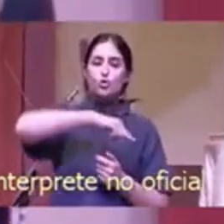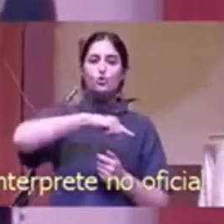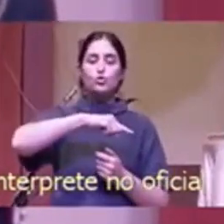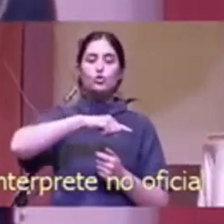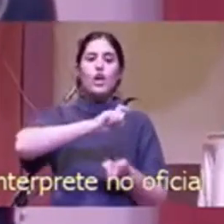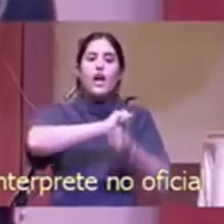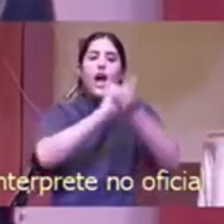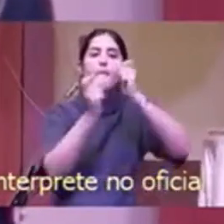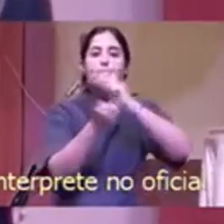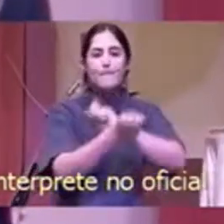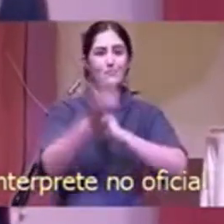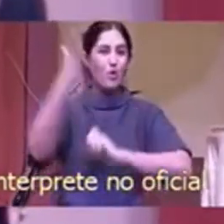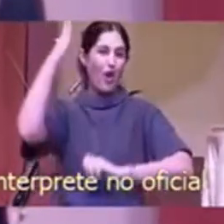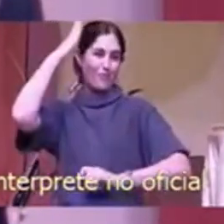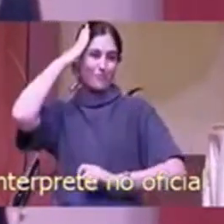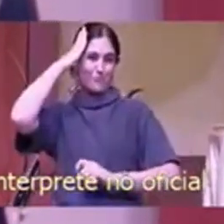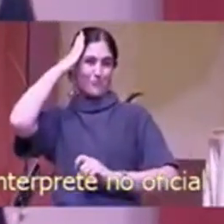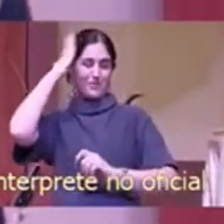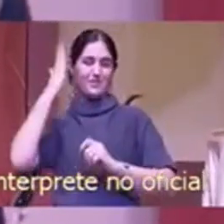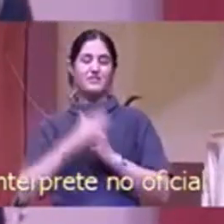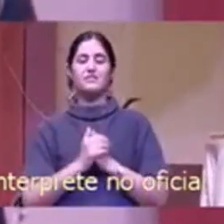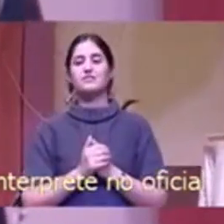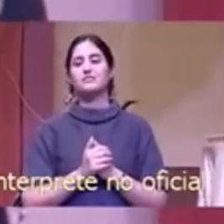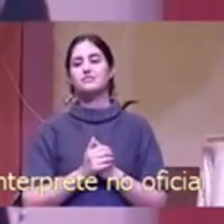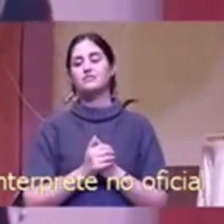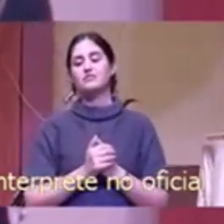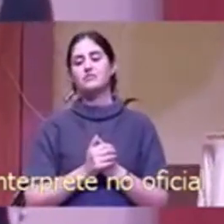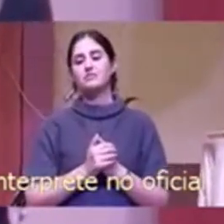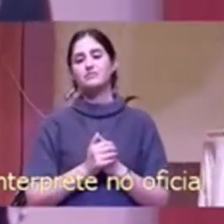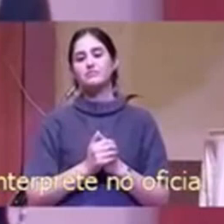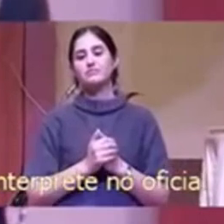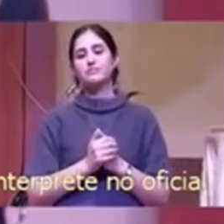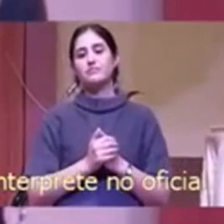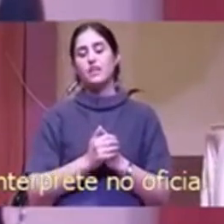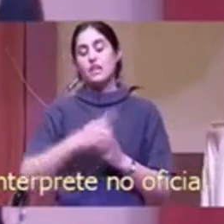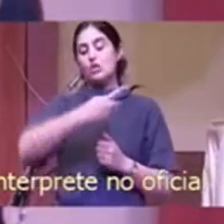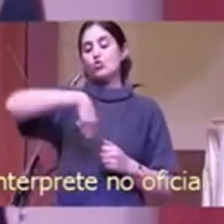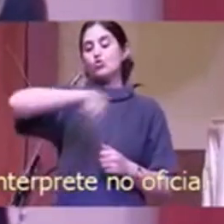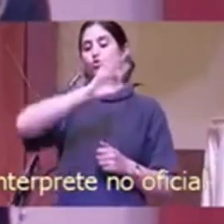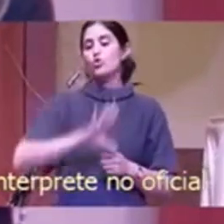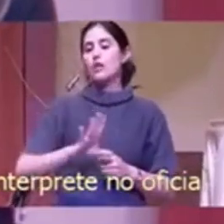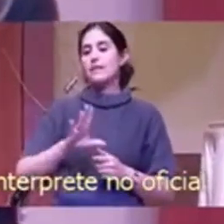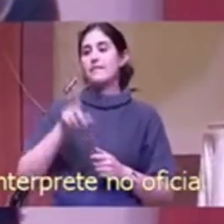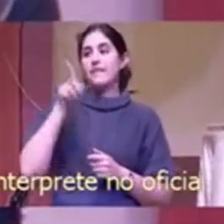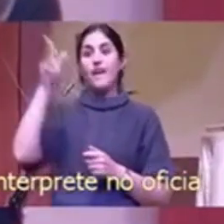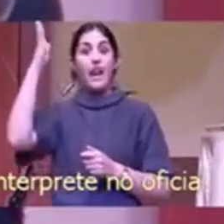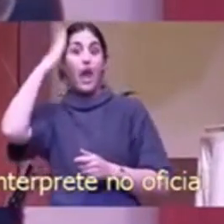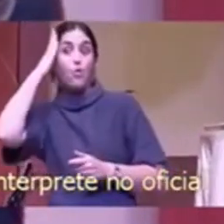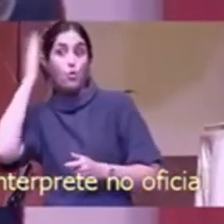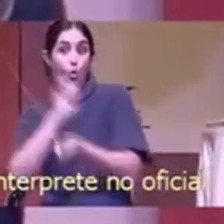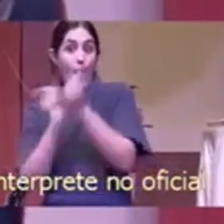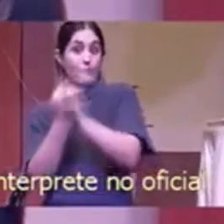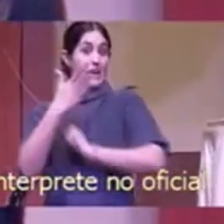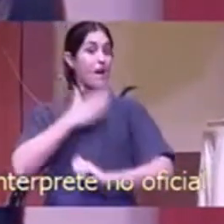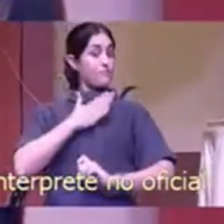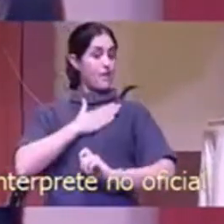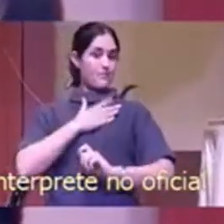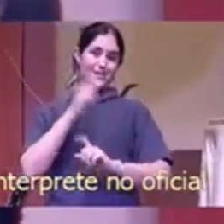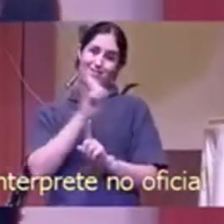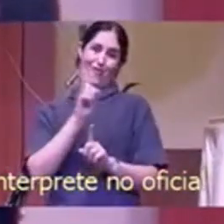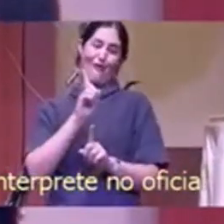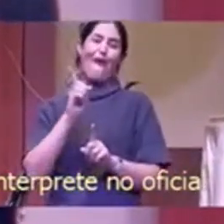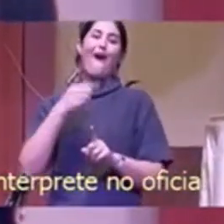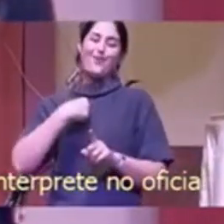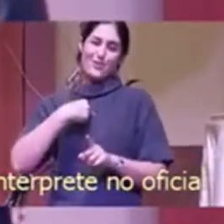cultura. Y no solo ser influenciados por la cultura. Podría usar muchas imágenes